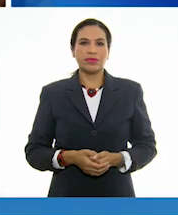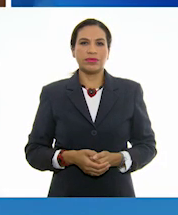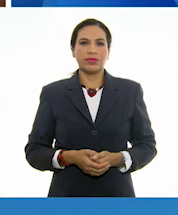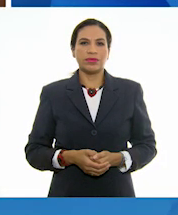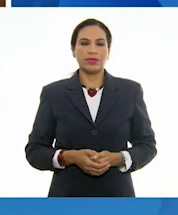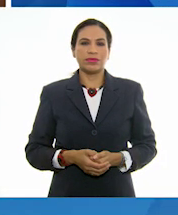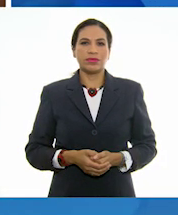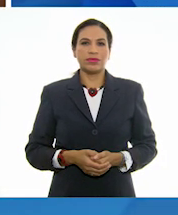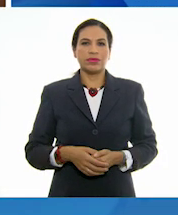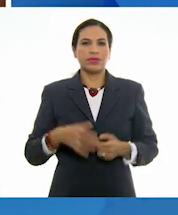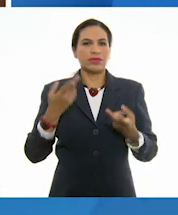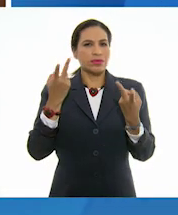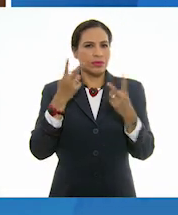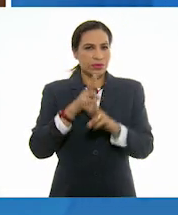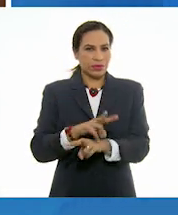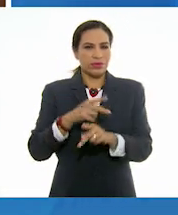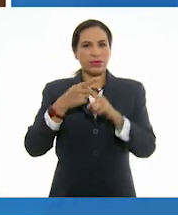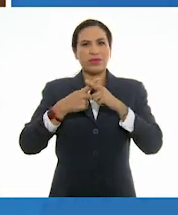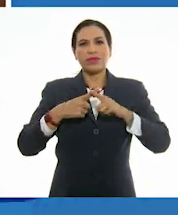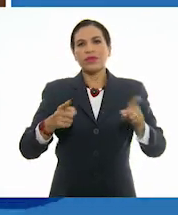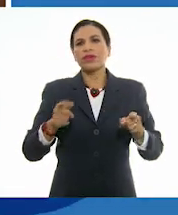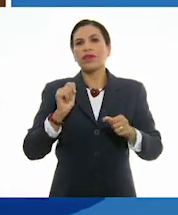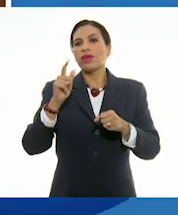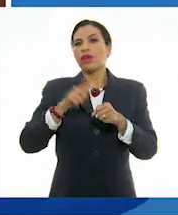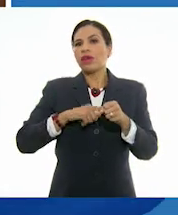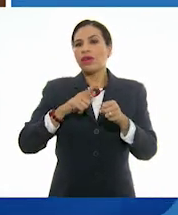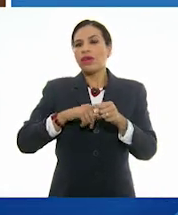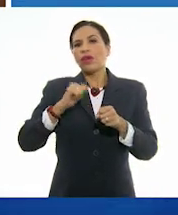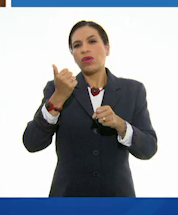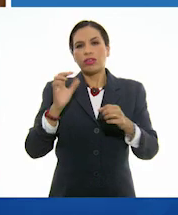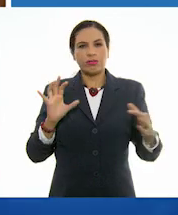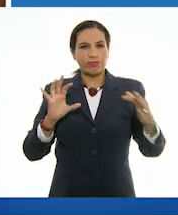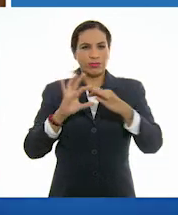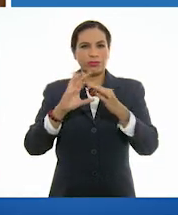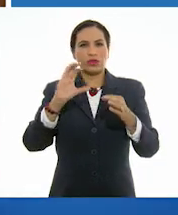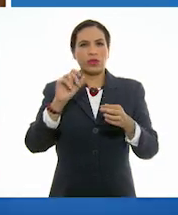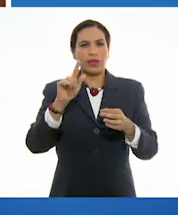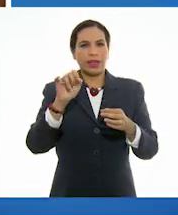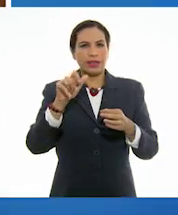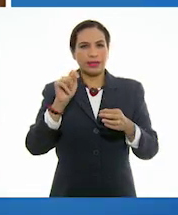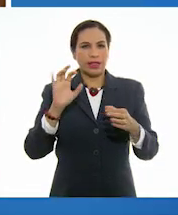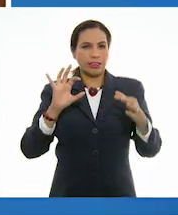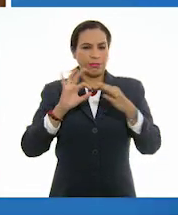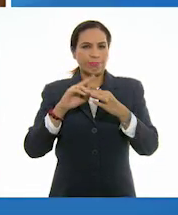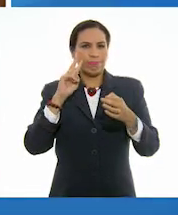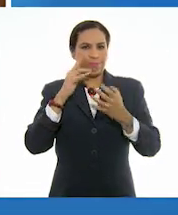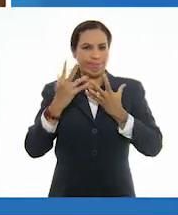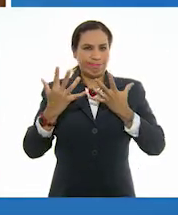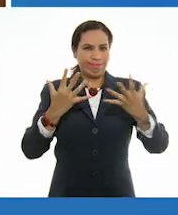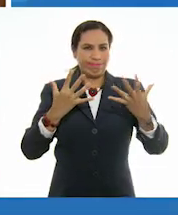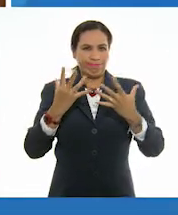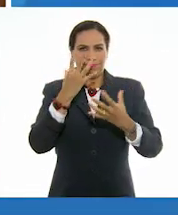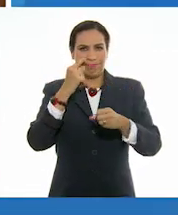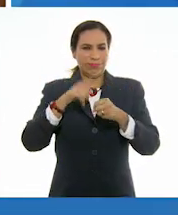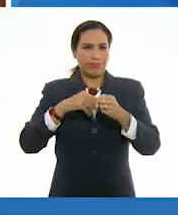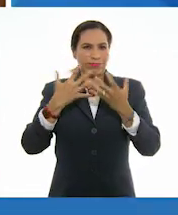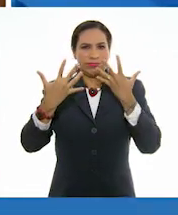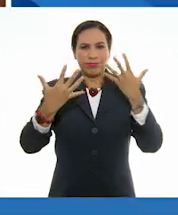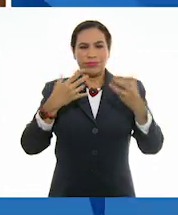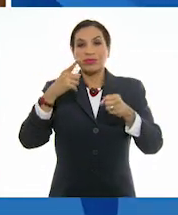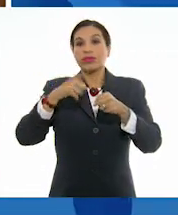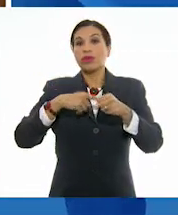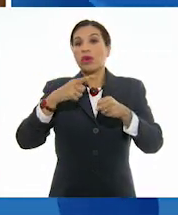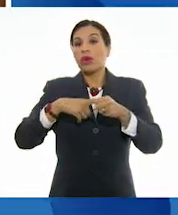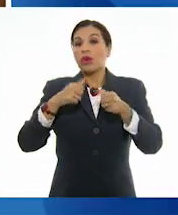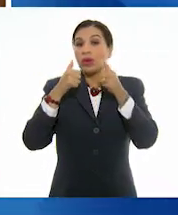Un contraste es la diferencia de un color con otro que al contraponerlos hacen una vibración cromática, una vibración de